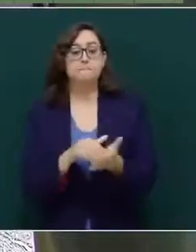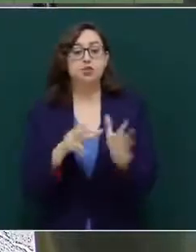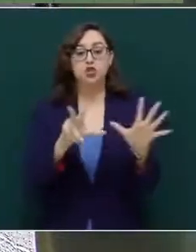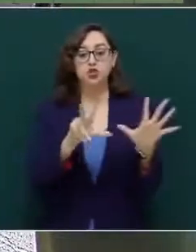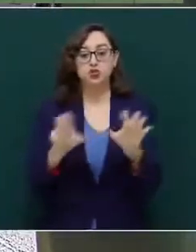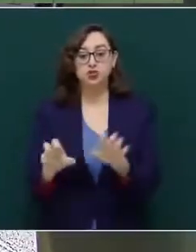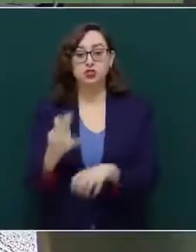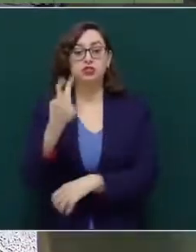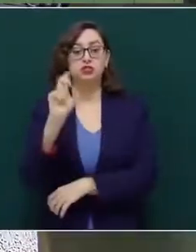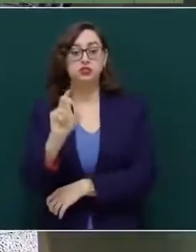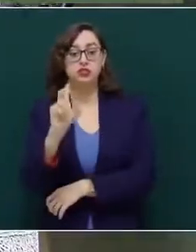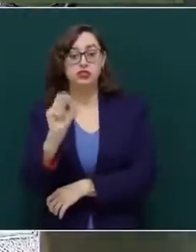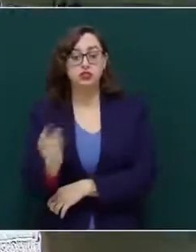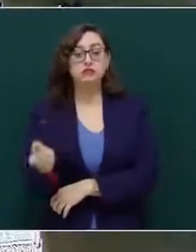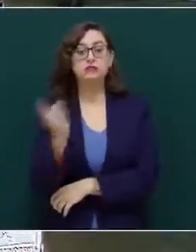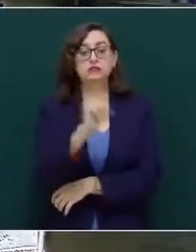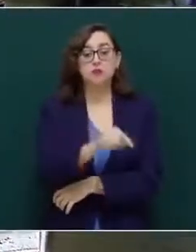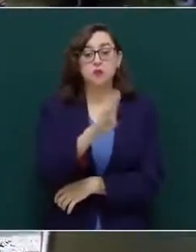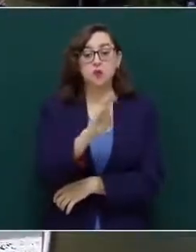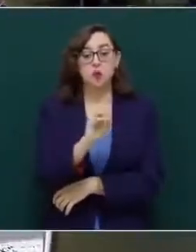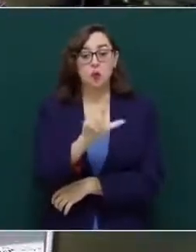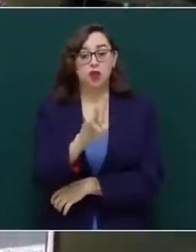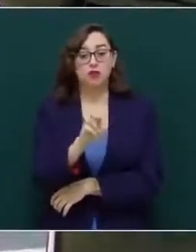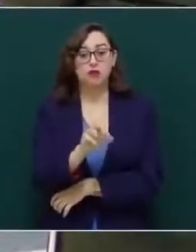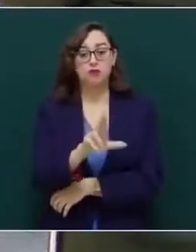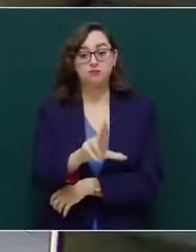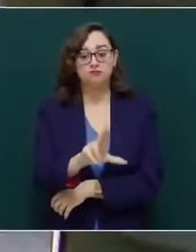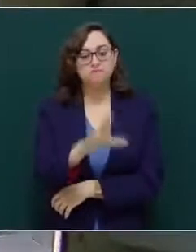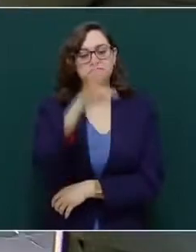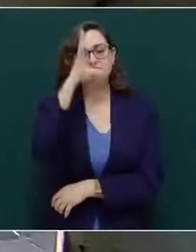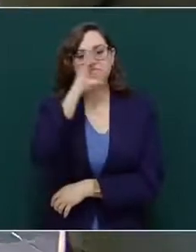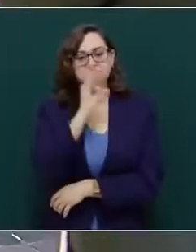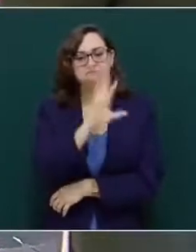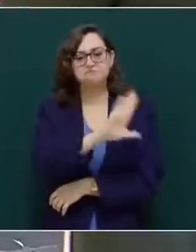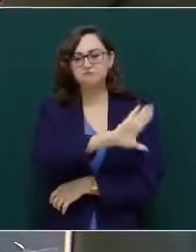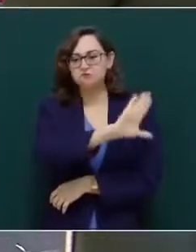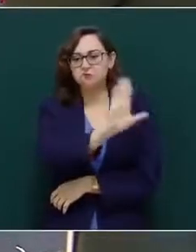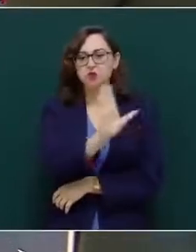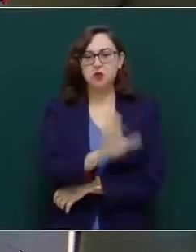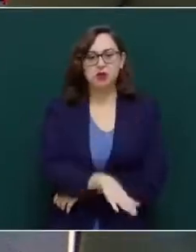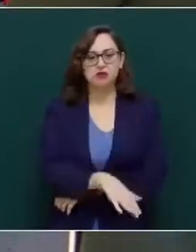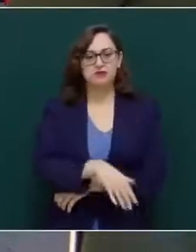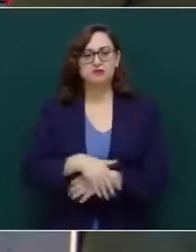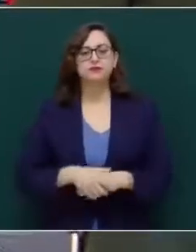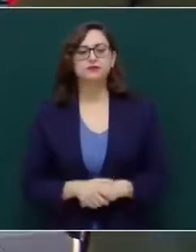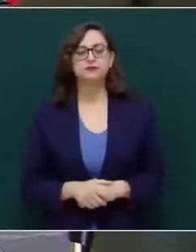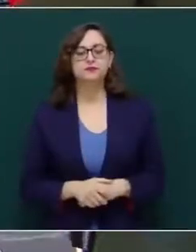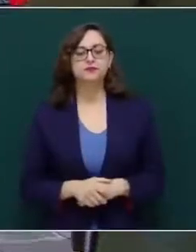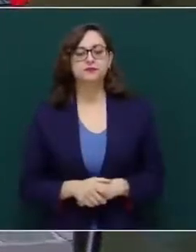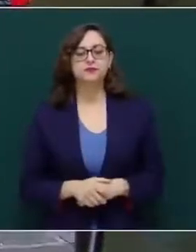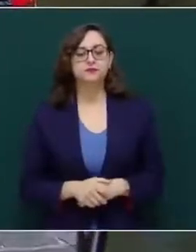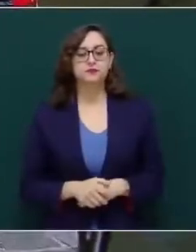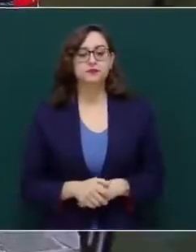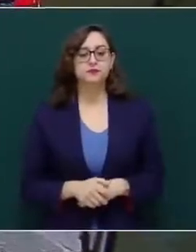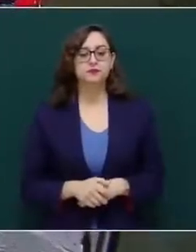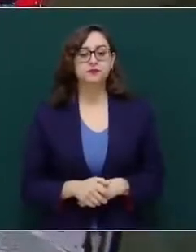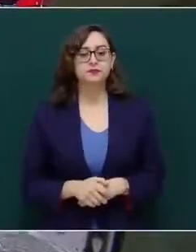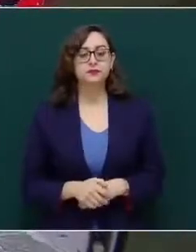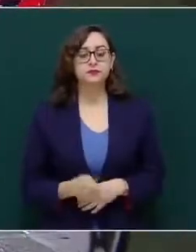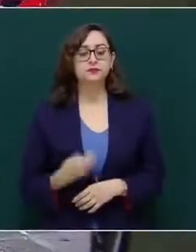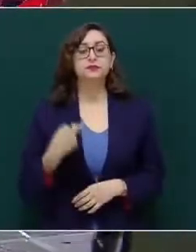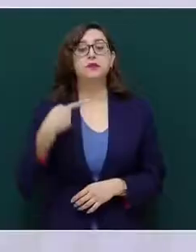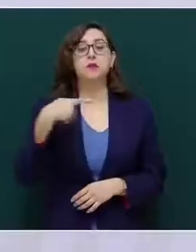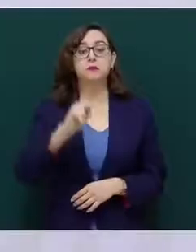gran libertador Simón Bolívar cerró los ojos y ya no despertó, pero como los grandes